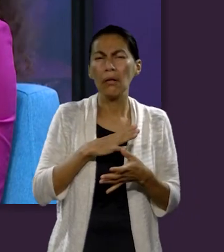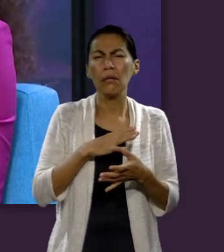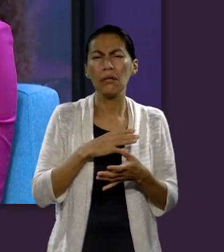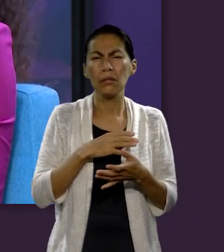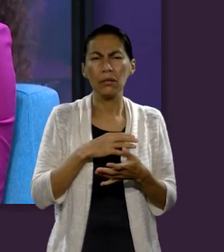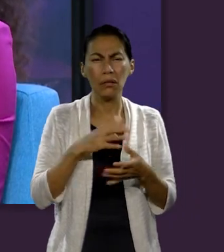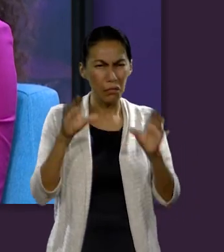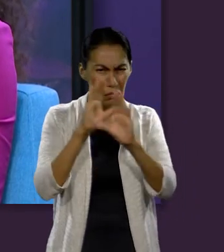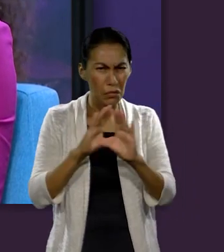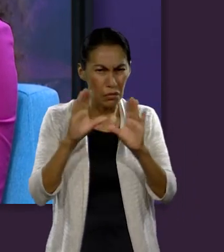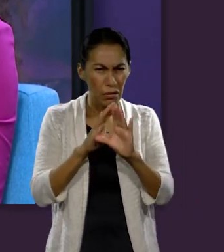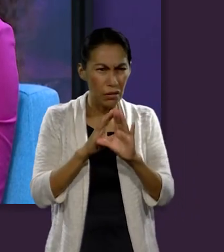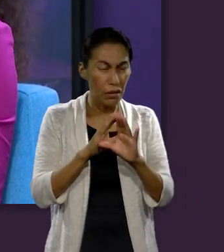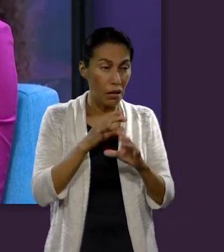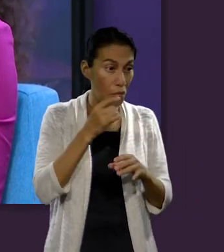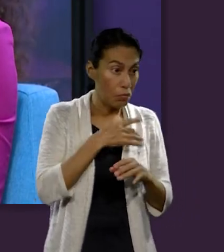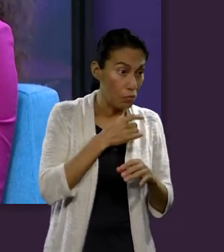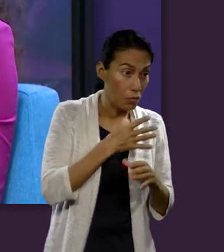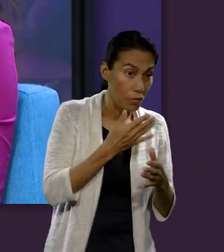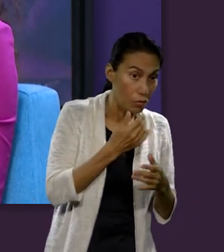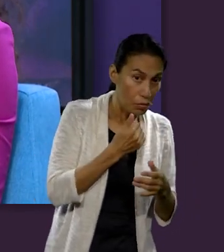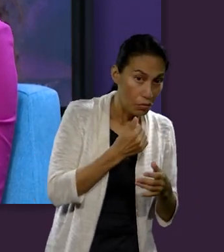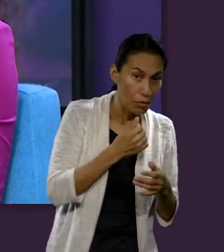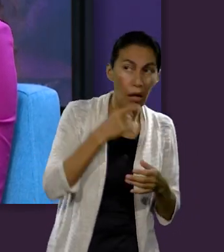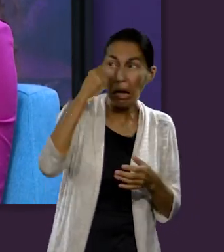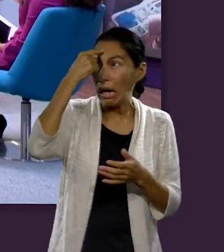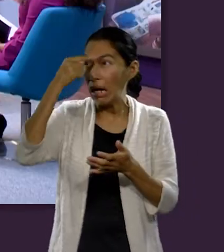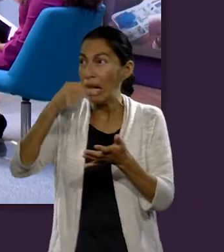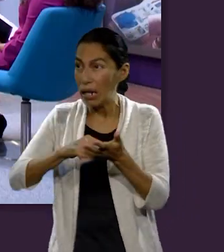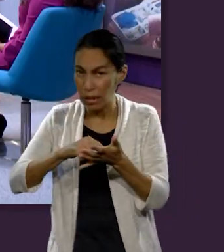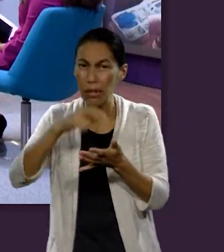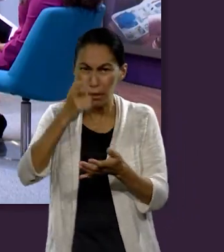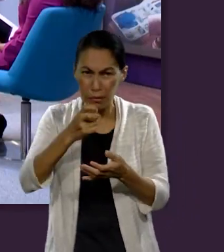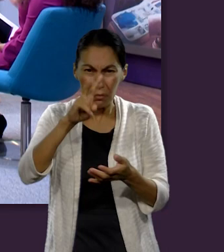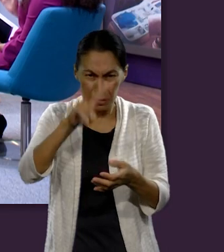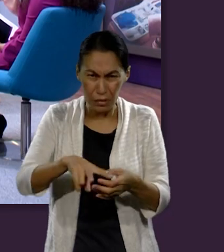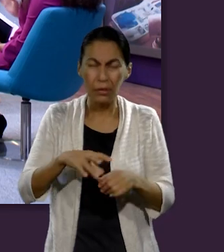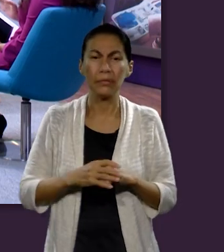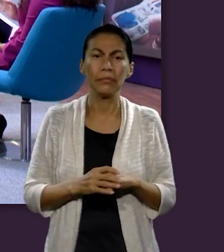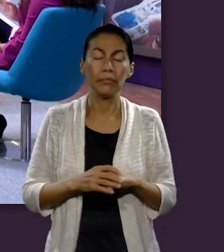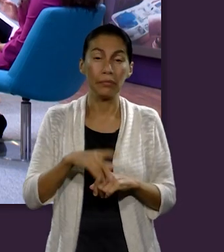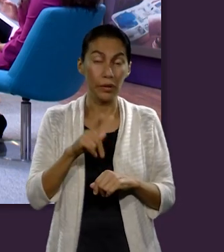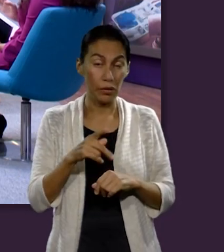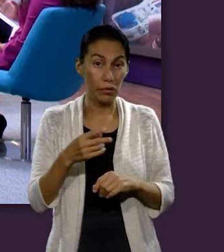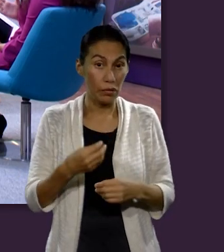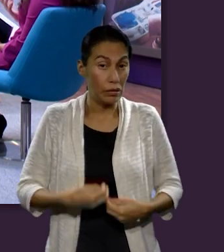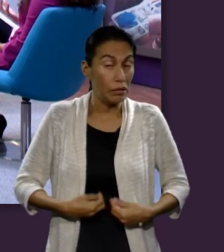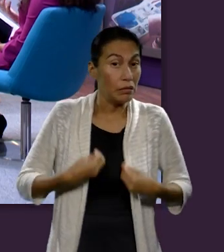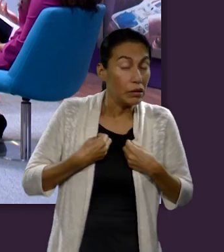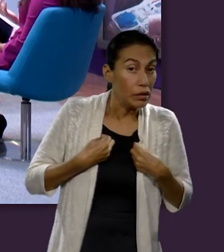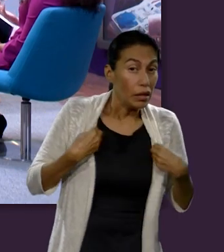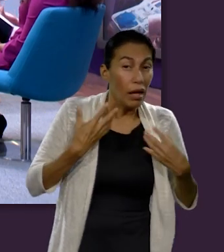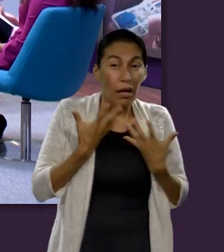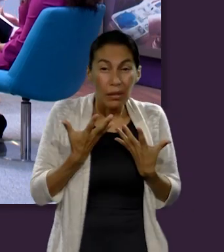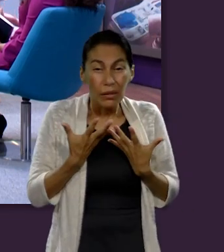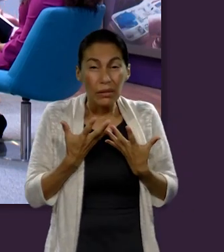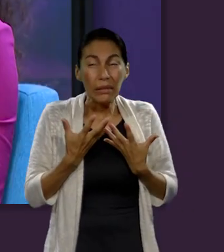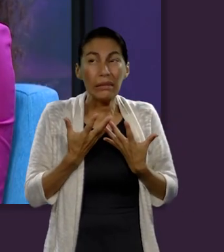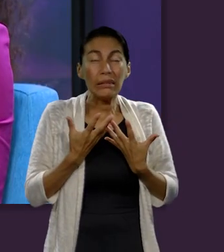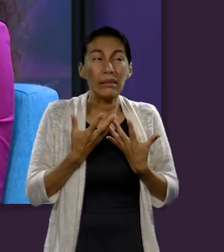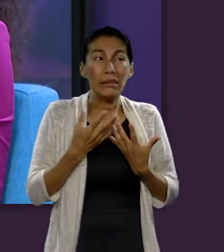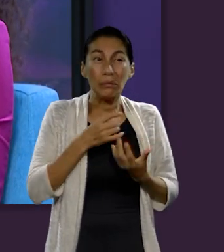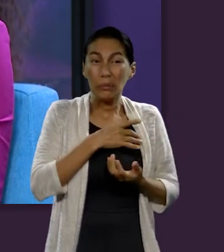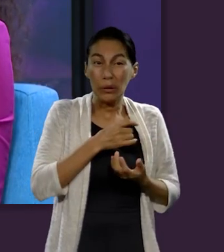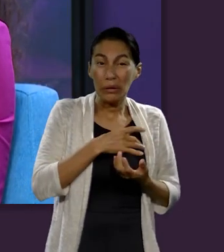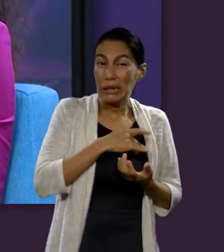canciones que extraen esta frase, no temas, cree solamente. Pero la práctica es realmente desafiante.